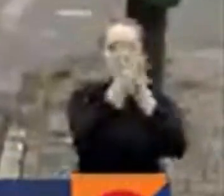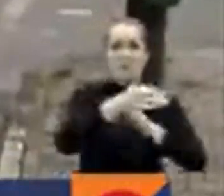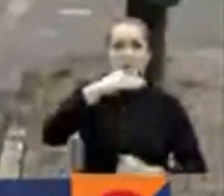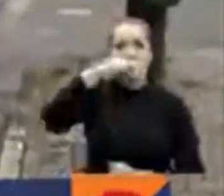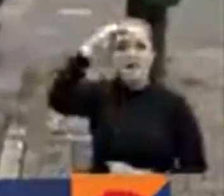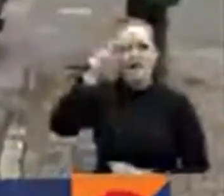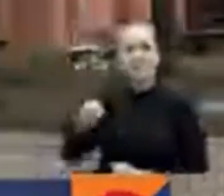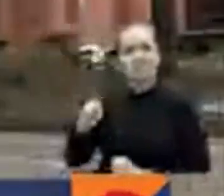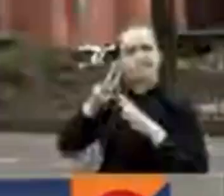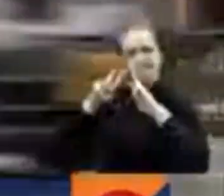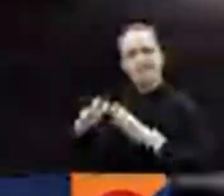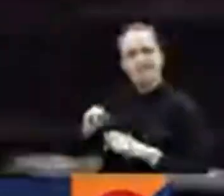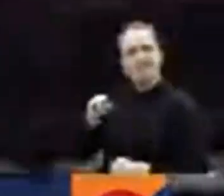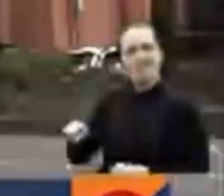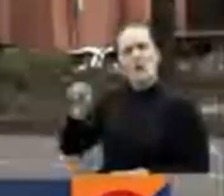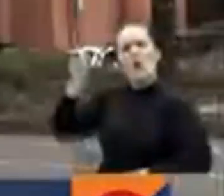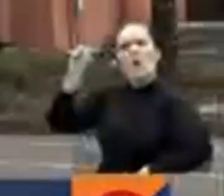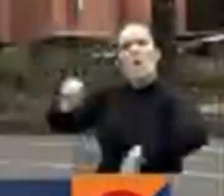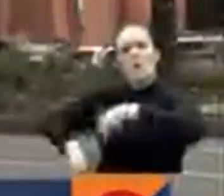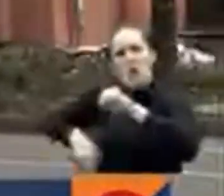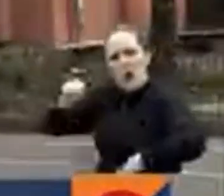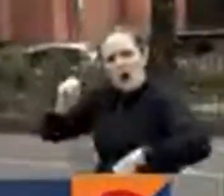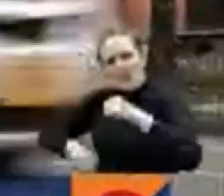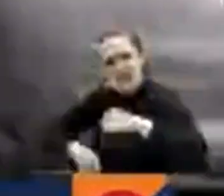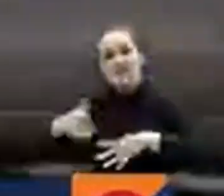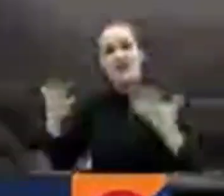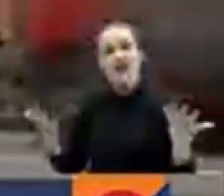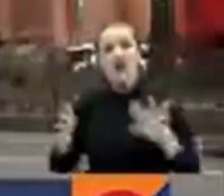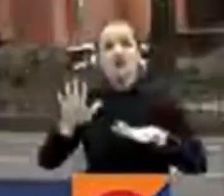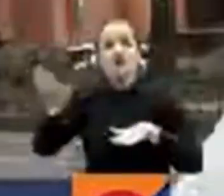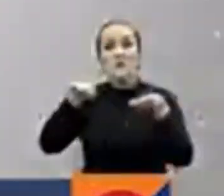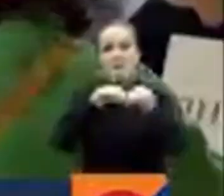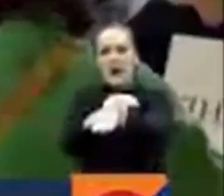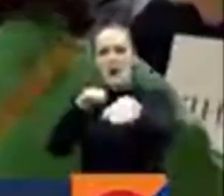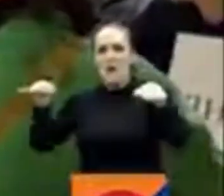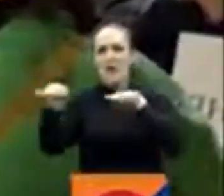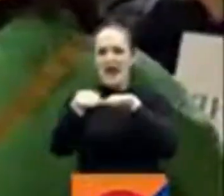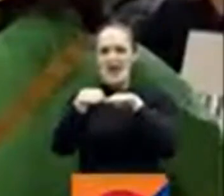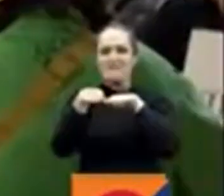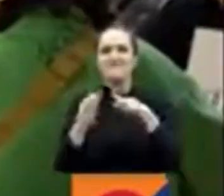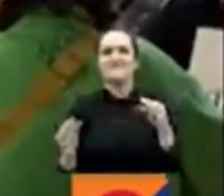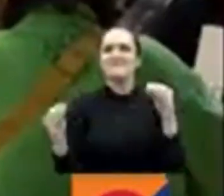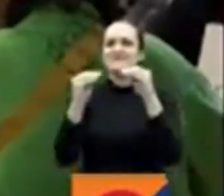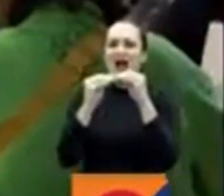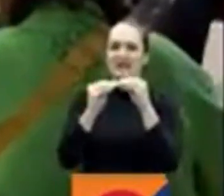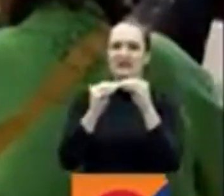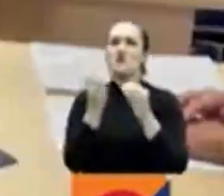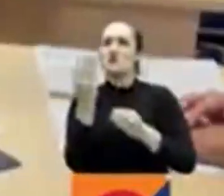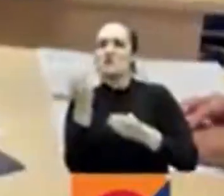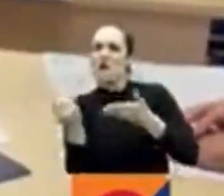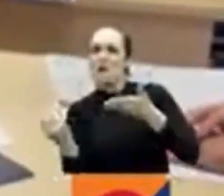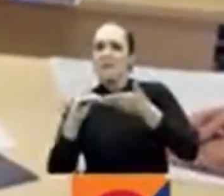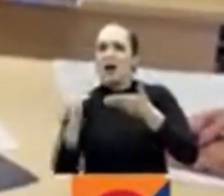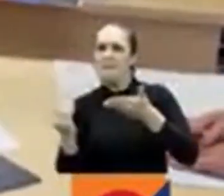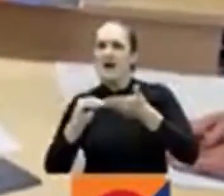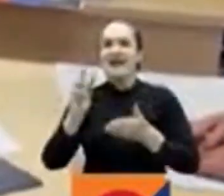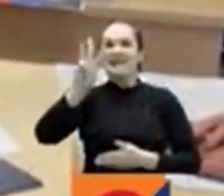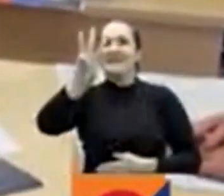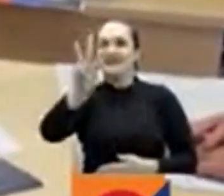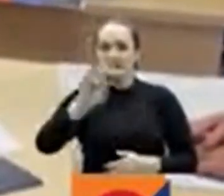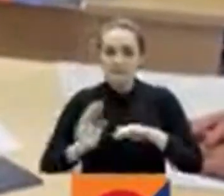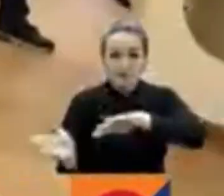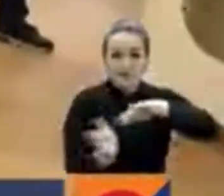estudian la posibilidad de aumentar a tres dígitos diarios el pico y placa. En Ucrania, regiones separatistas